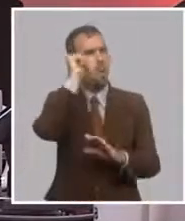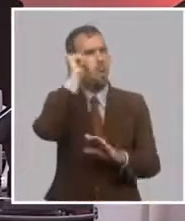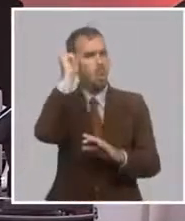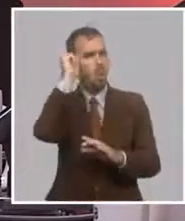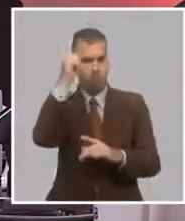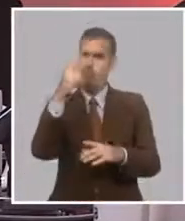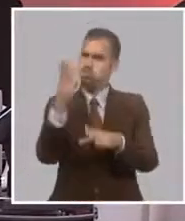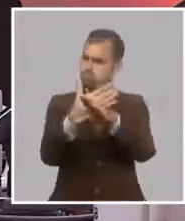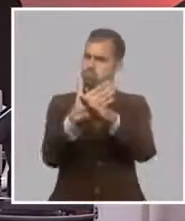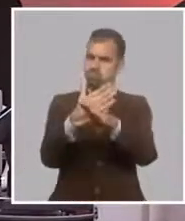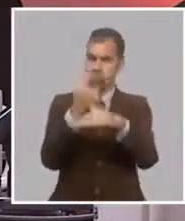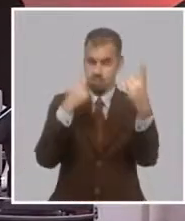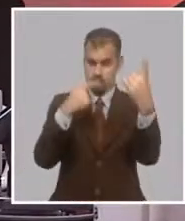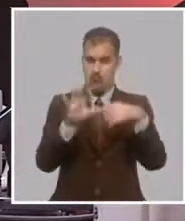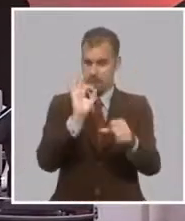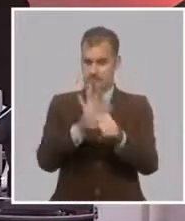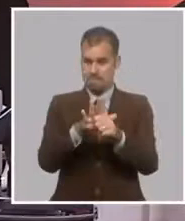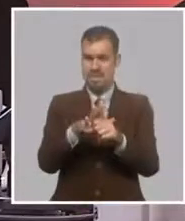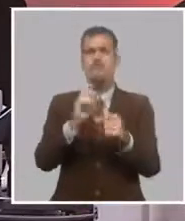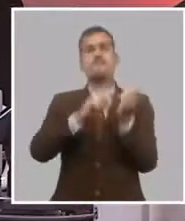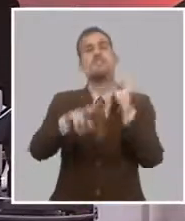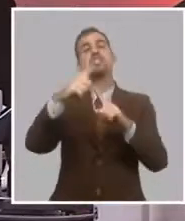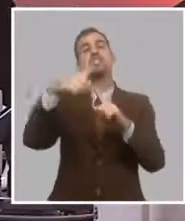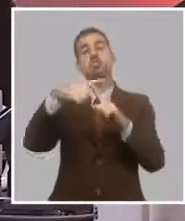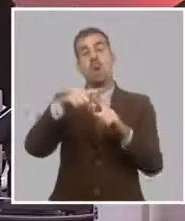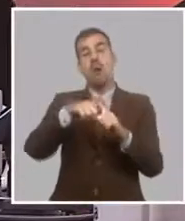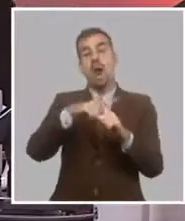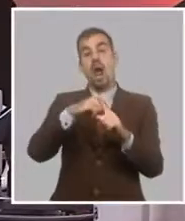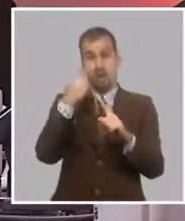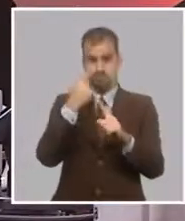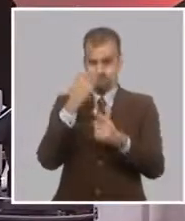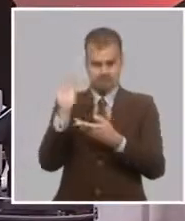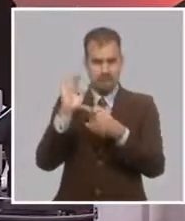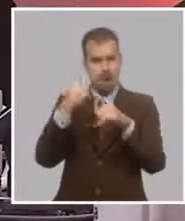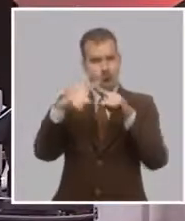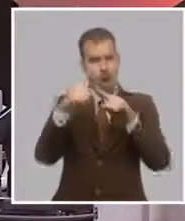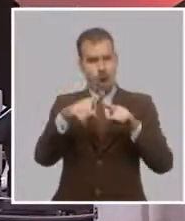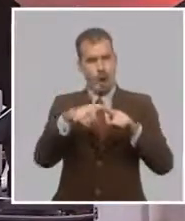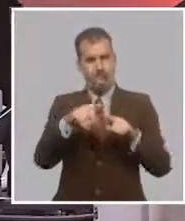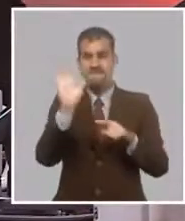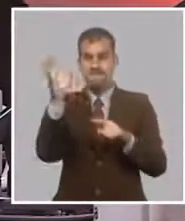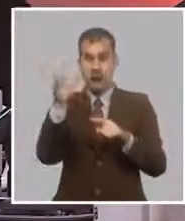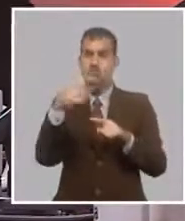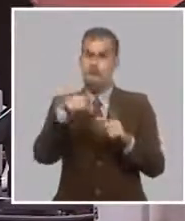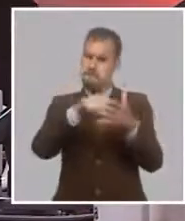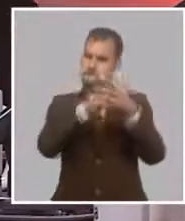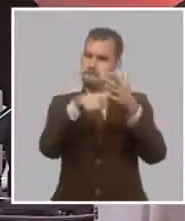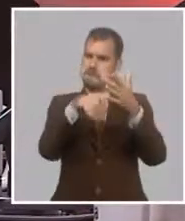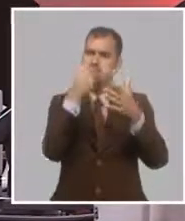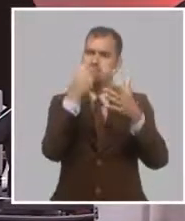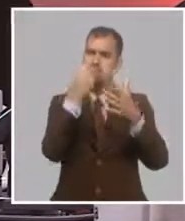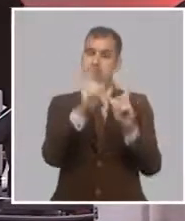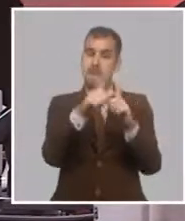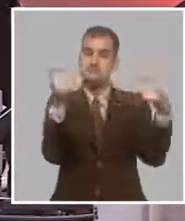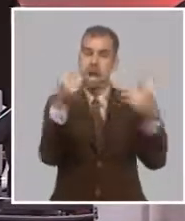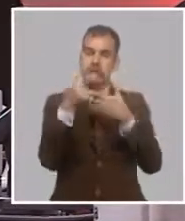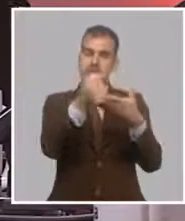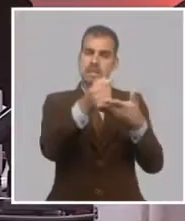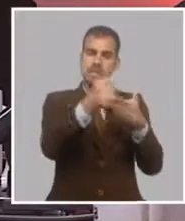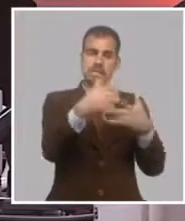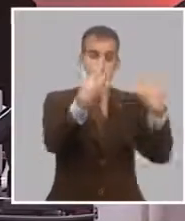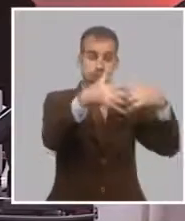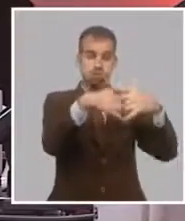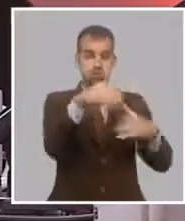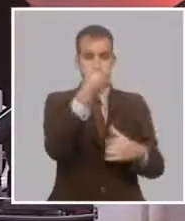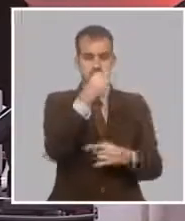Ahora les propongo ver una desde Las Tunas, donde el Banco de Crédito y Comercio precisamente establece estrategias para impulsar la producción